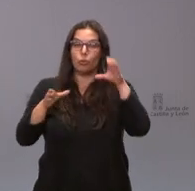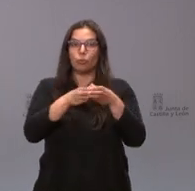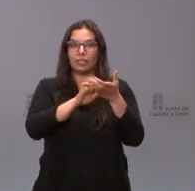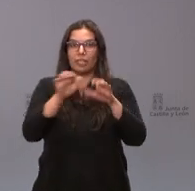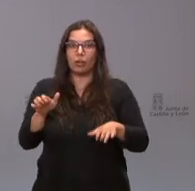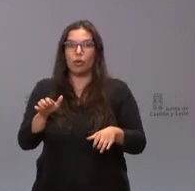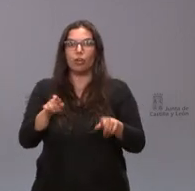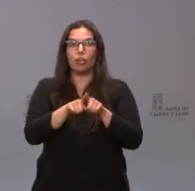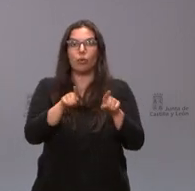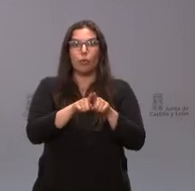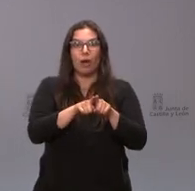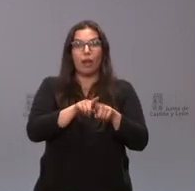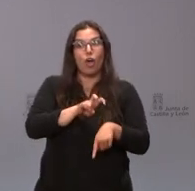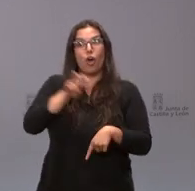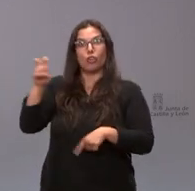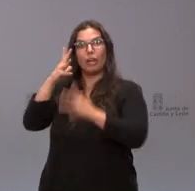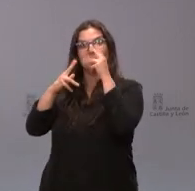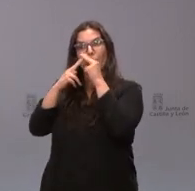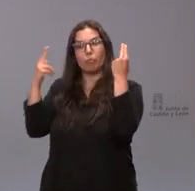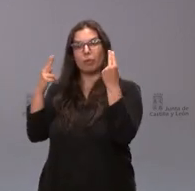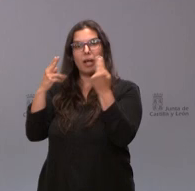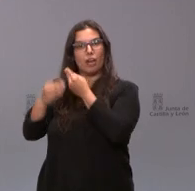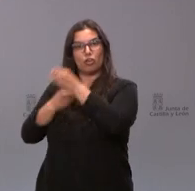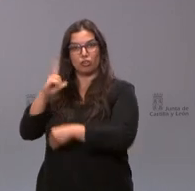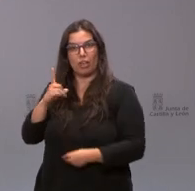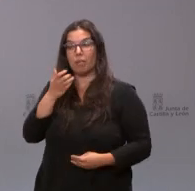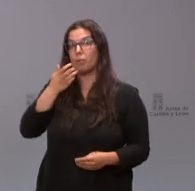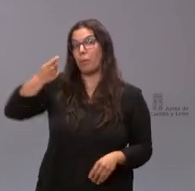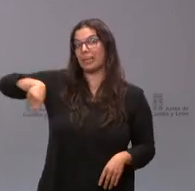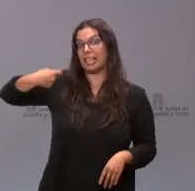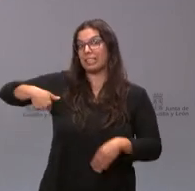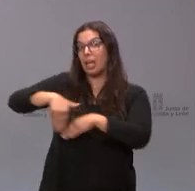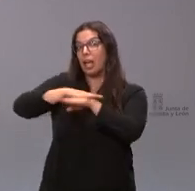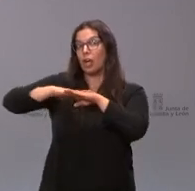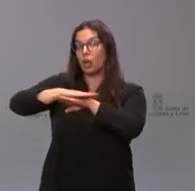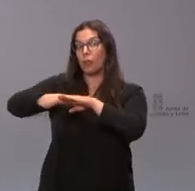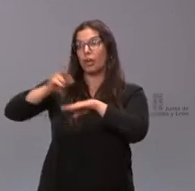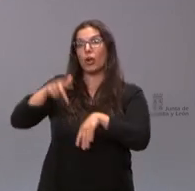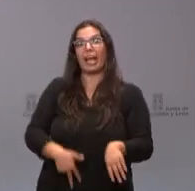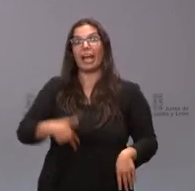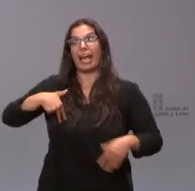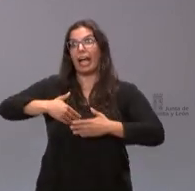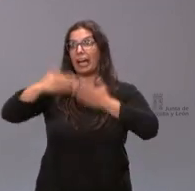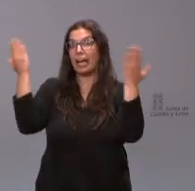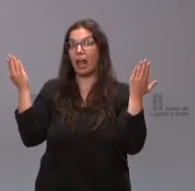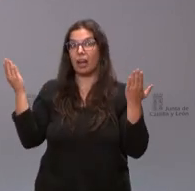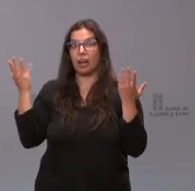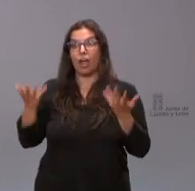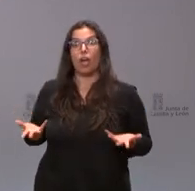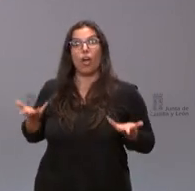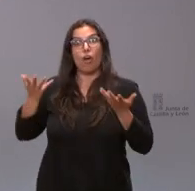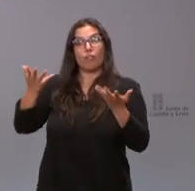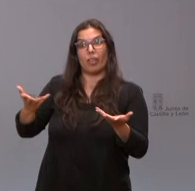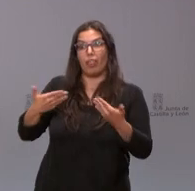generalizable en otras administraciones públicas como usted ve el presidente del gobierno no tiene con carácter general esa disposición de